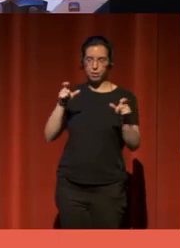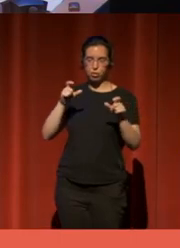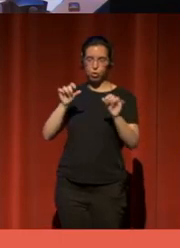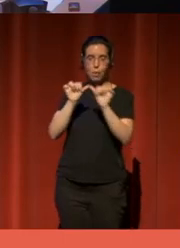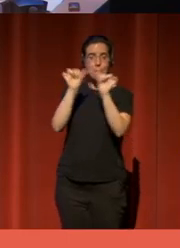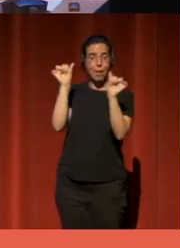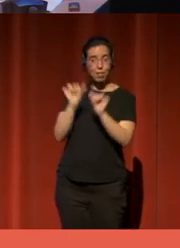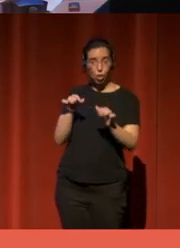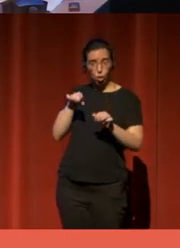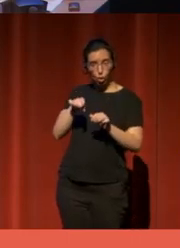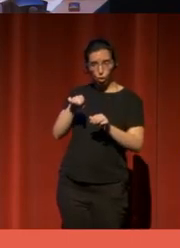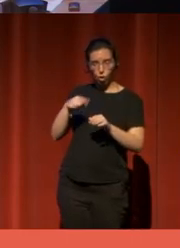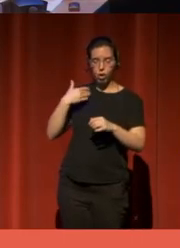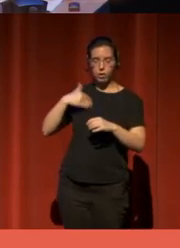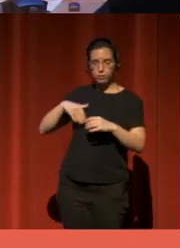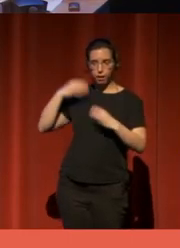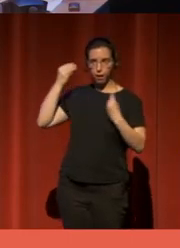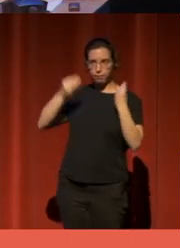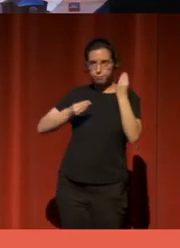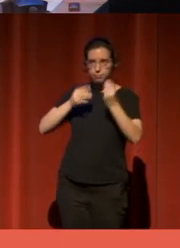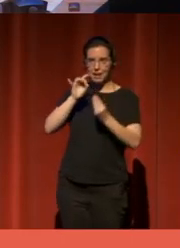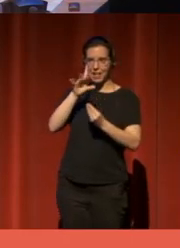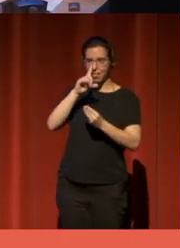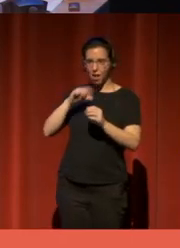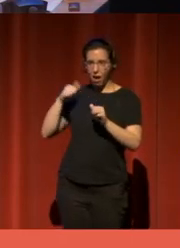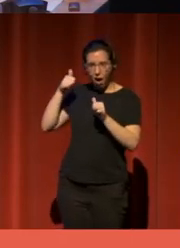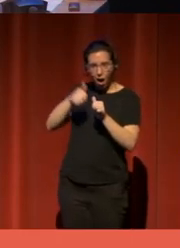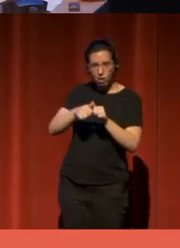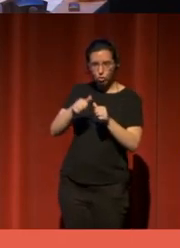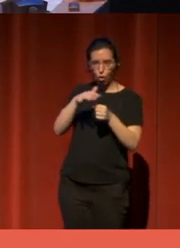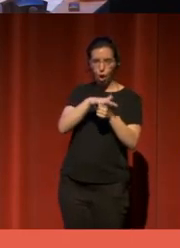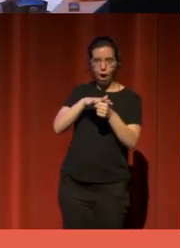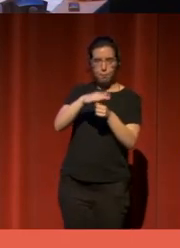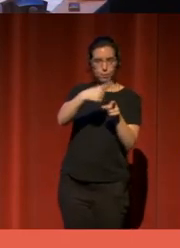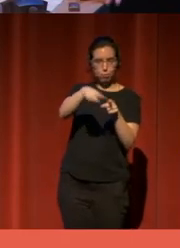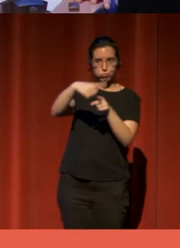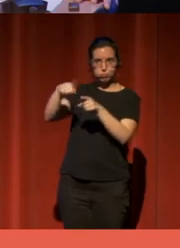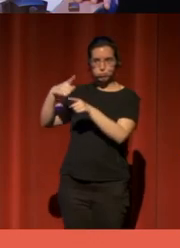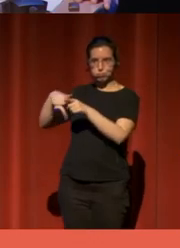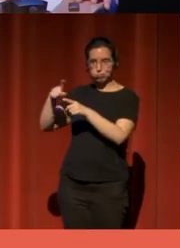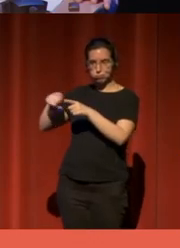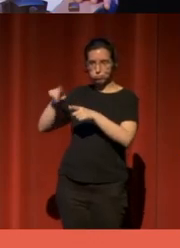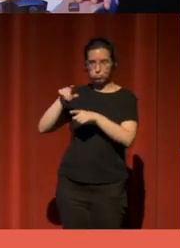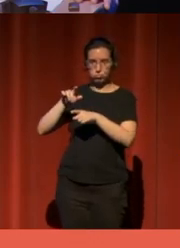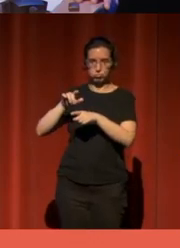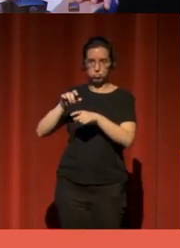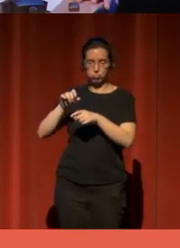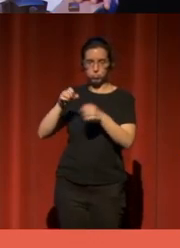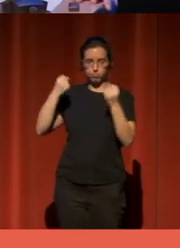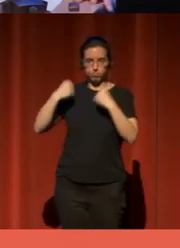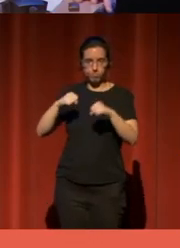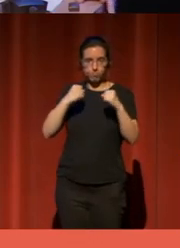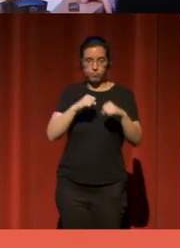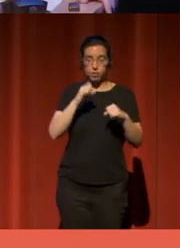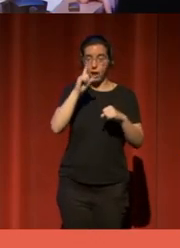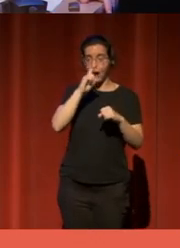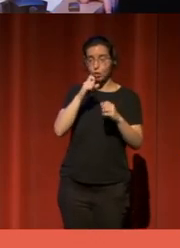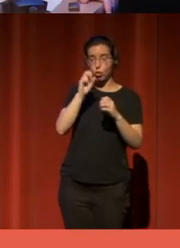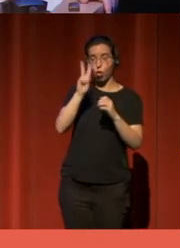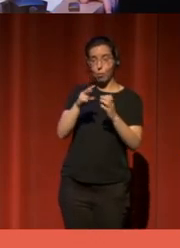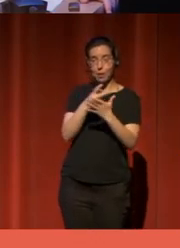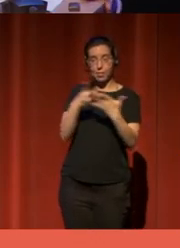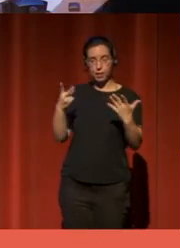diseñando y perfeccionando durante 15 años, aplicándola en distintos ámbitos, y en 2017 empezamos a trabajar